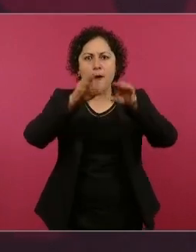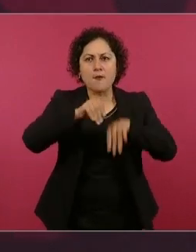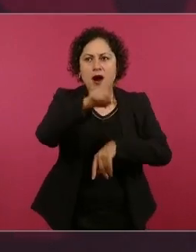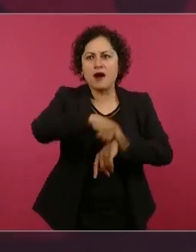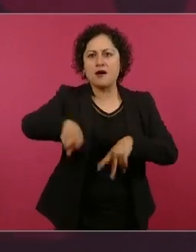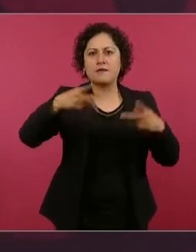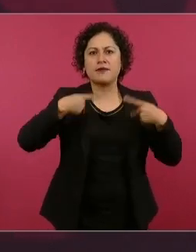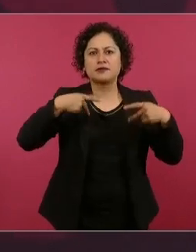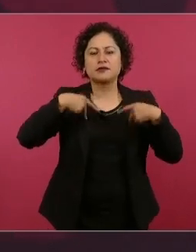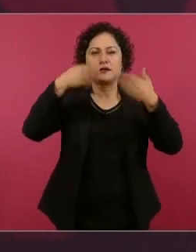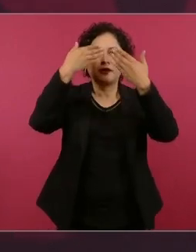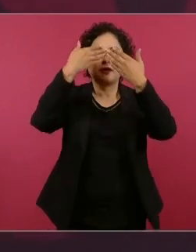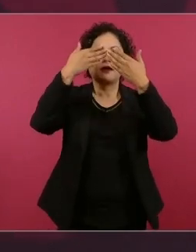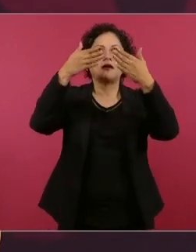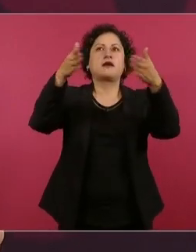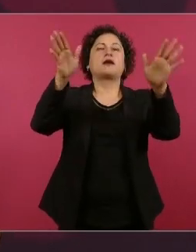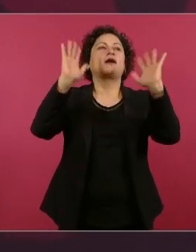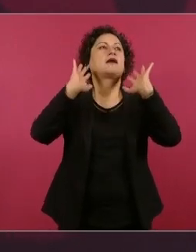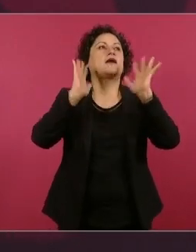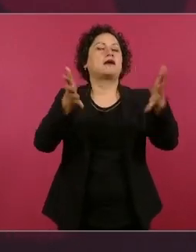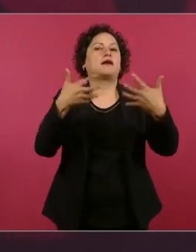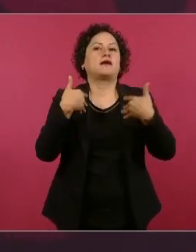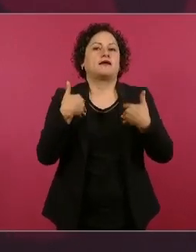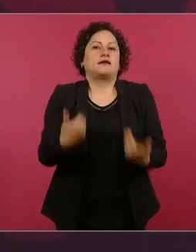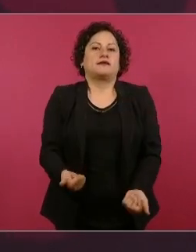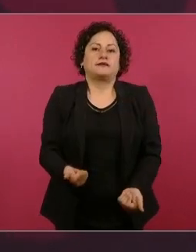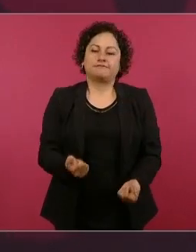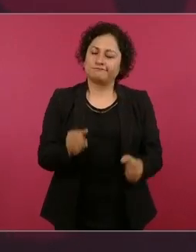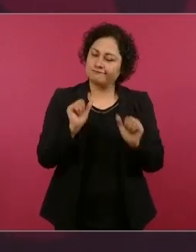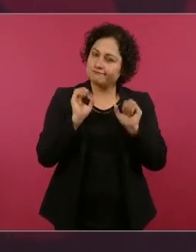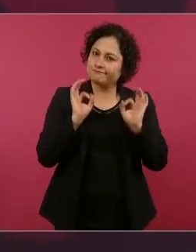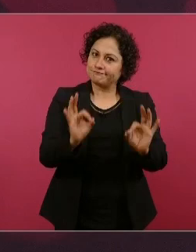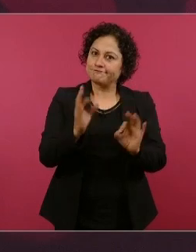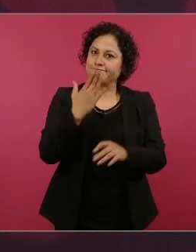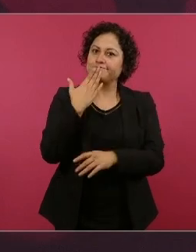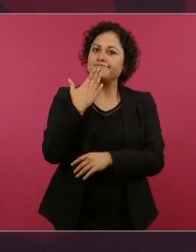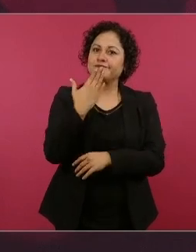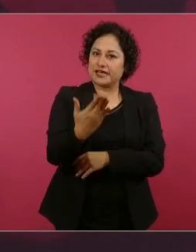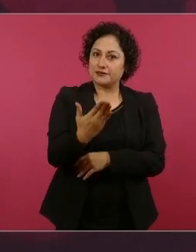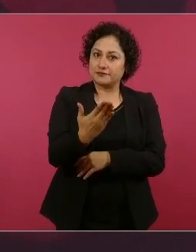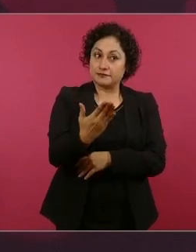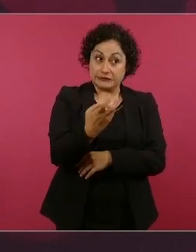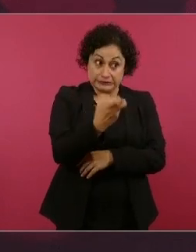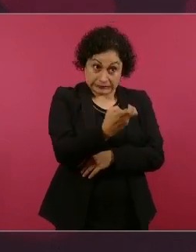también que nos volvamos expertos en todo esto que